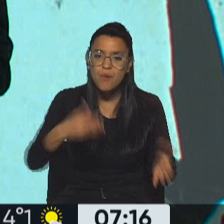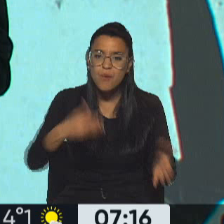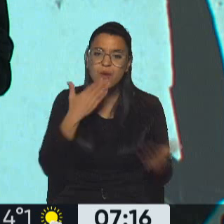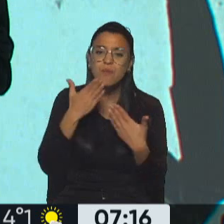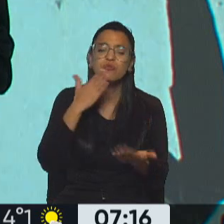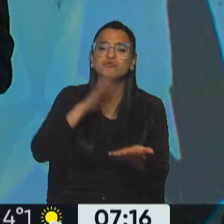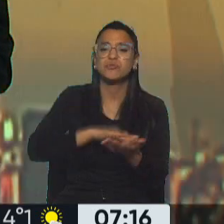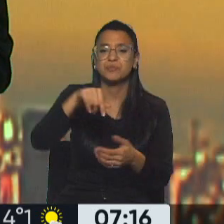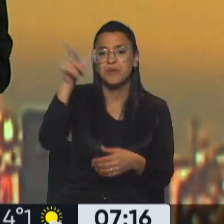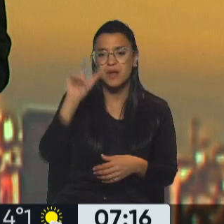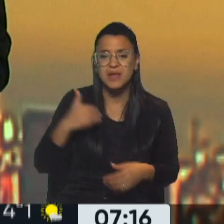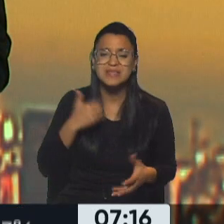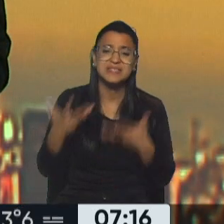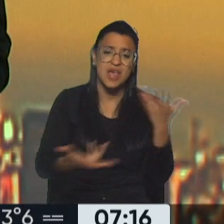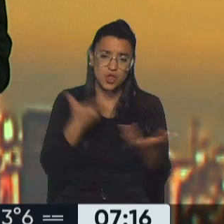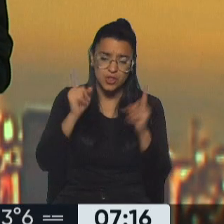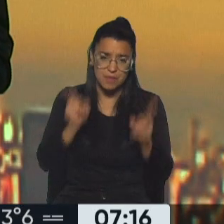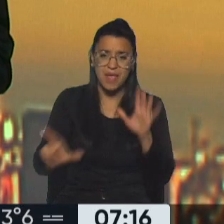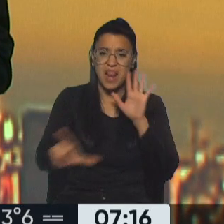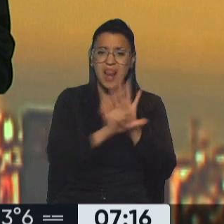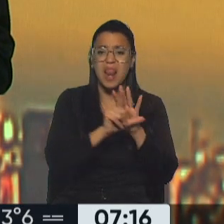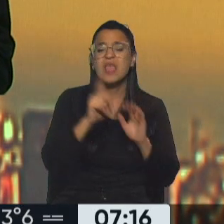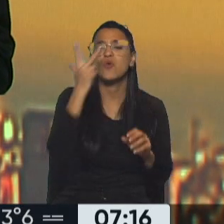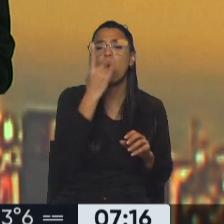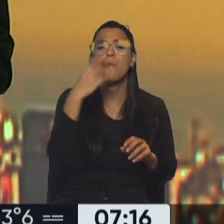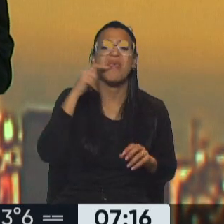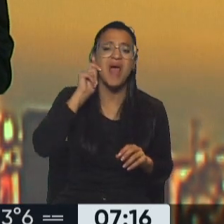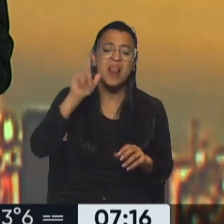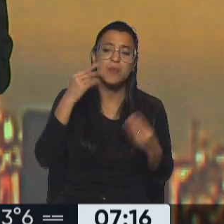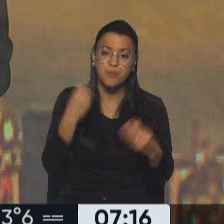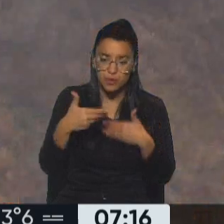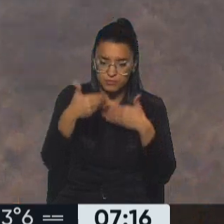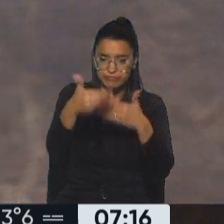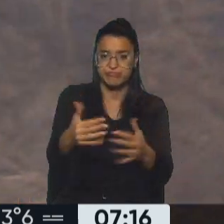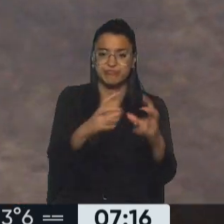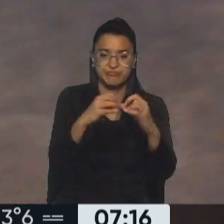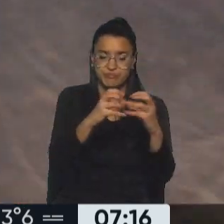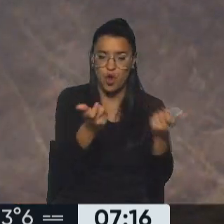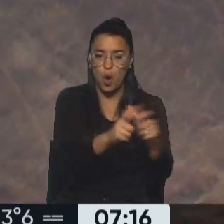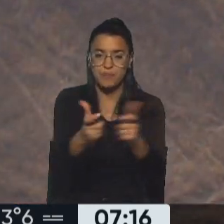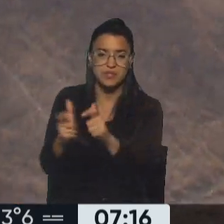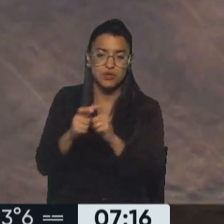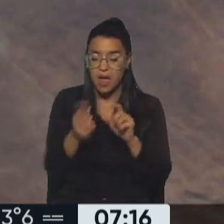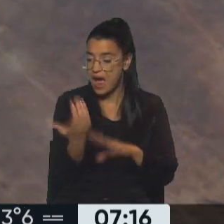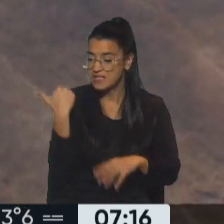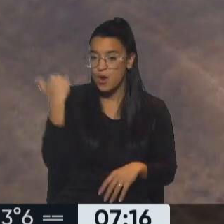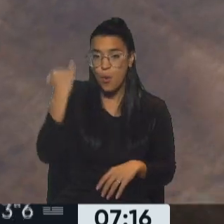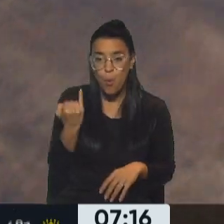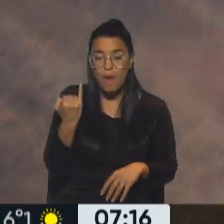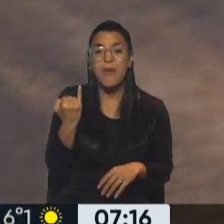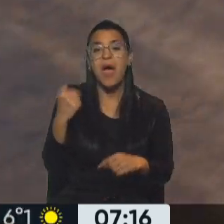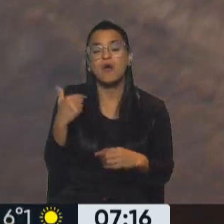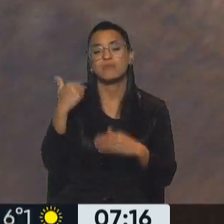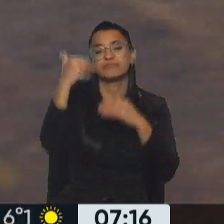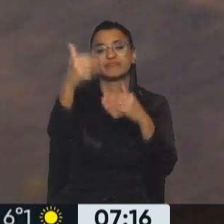de lo que sucede en nuestro país con los incendios y con la ley de humedales porque se postergó el tratamiento en el plenario de comisiones. Estaba previsto para ayer jueves, pasó para la